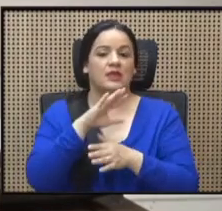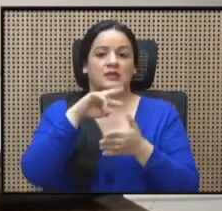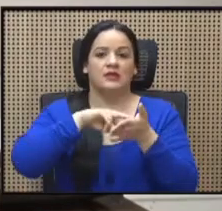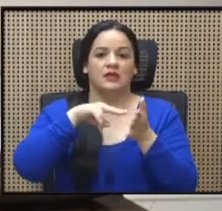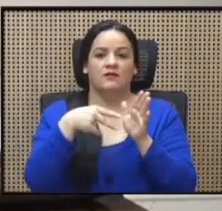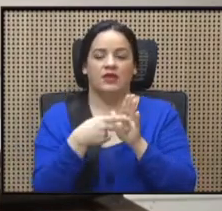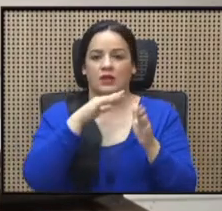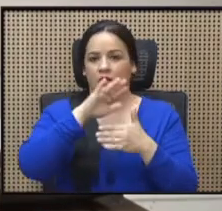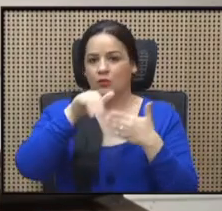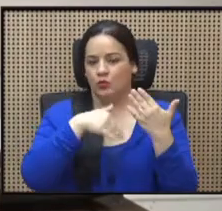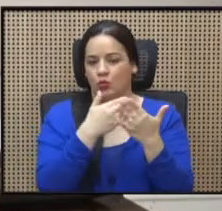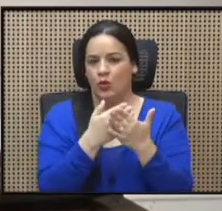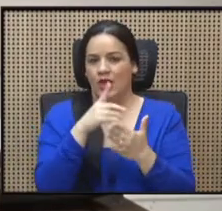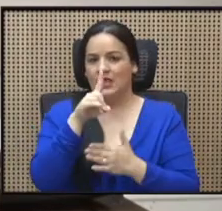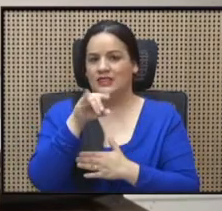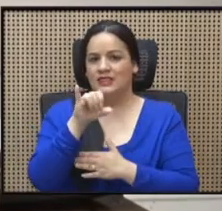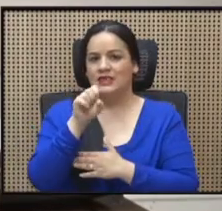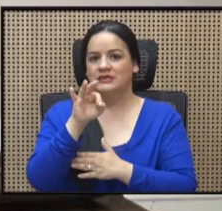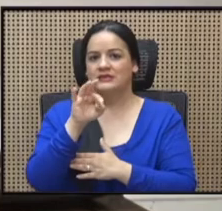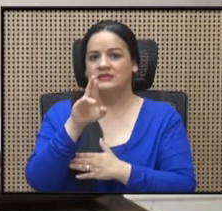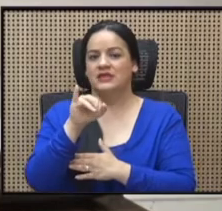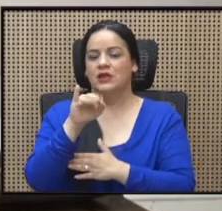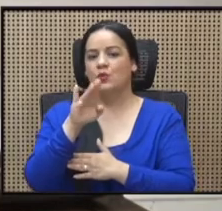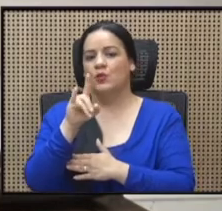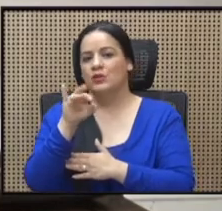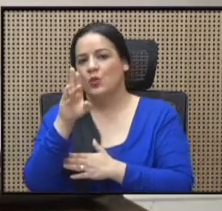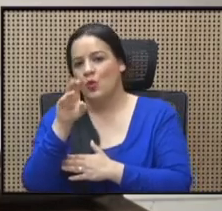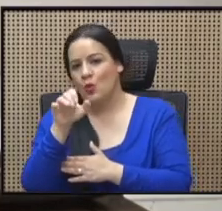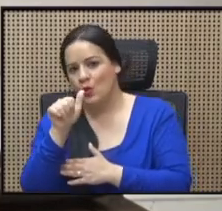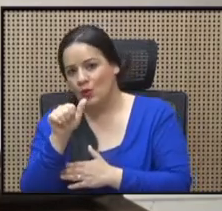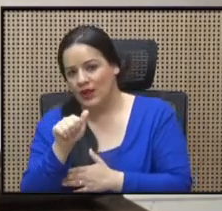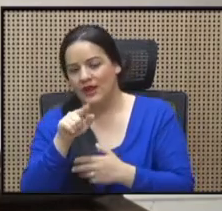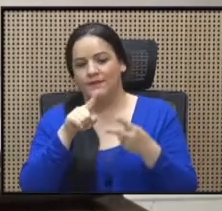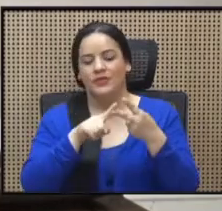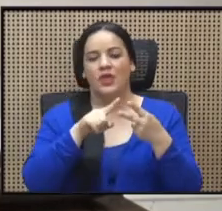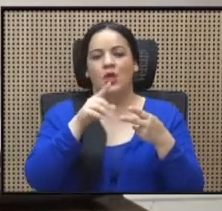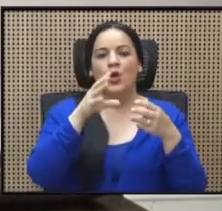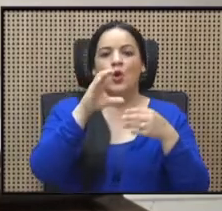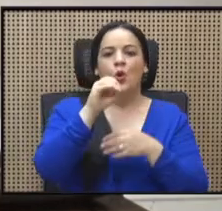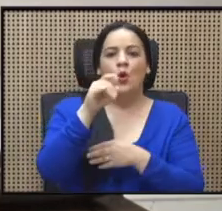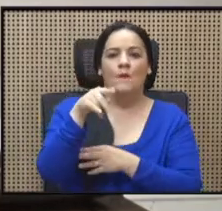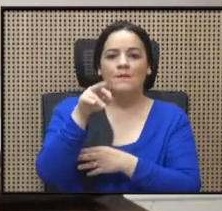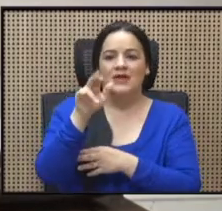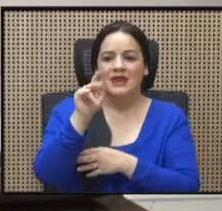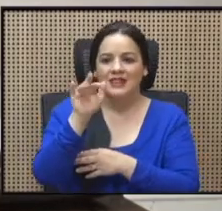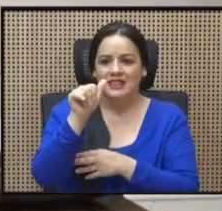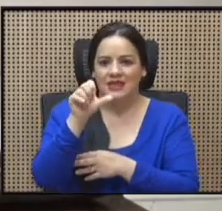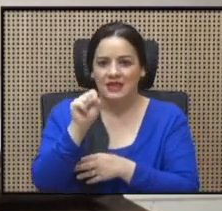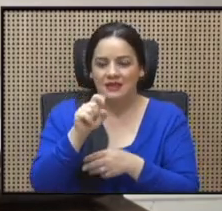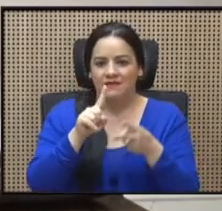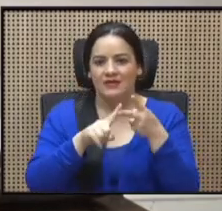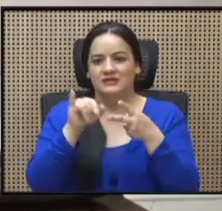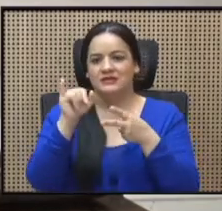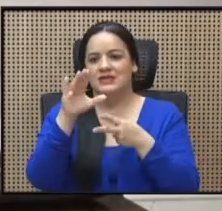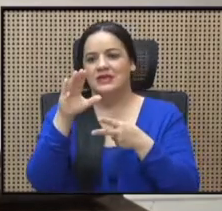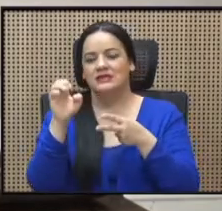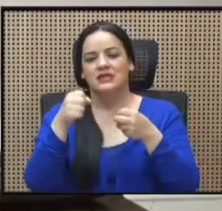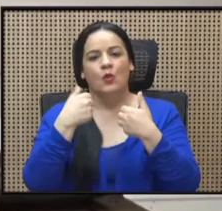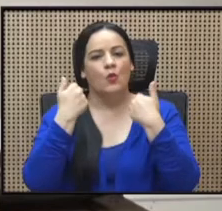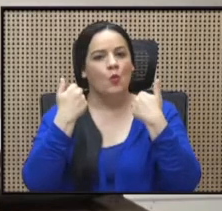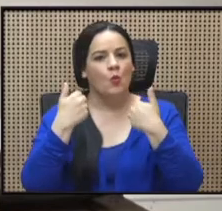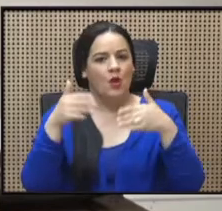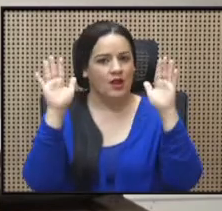cualquiera que sean, llámese cooperativa, CELICE, cualquiera que sea, tiene la posibilidad